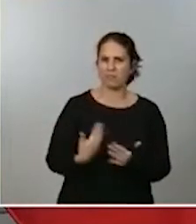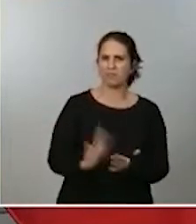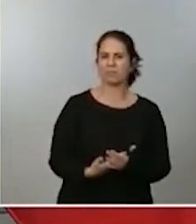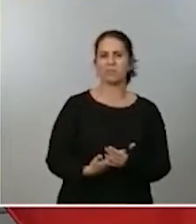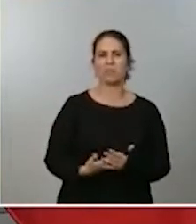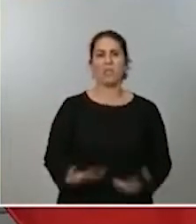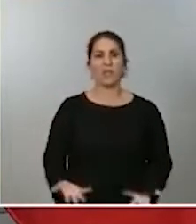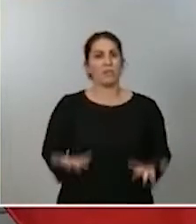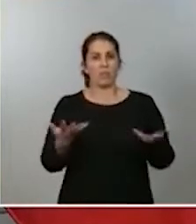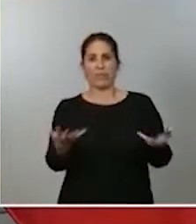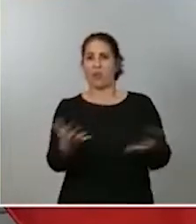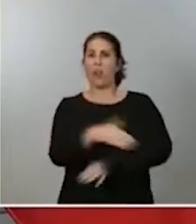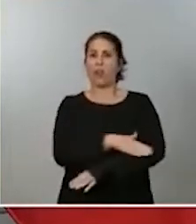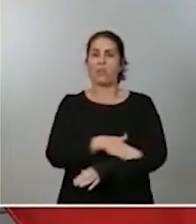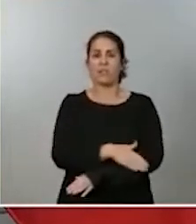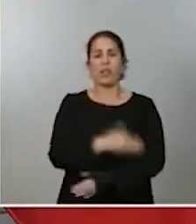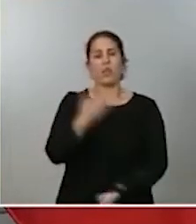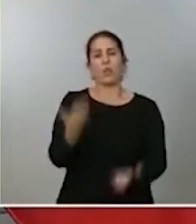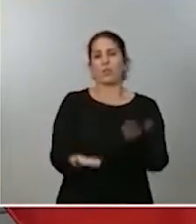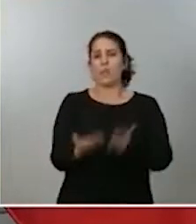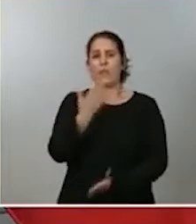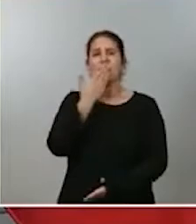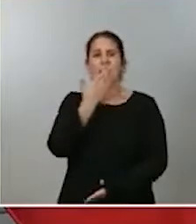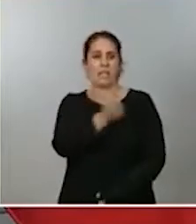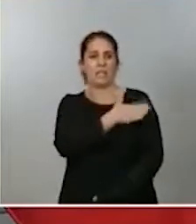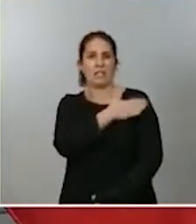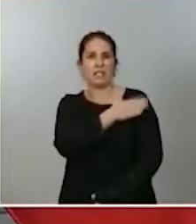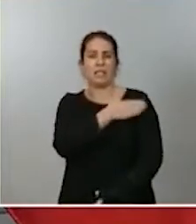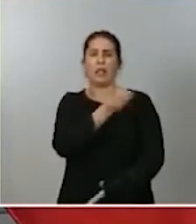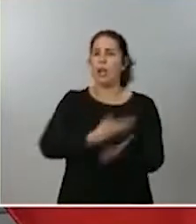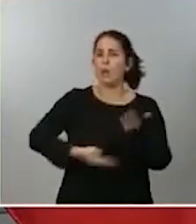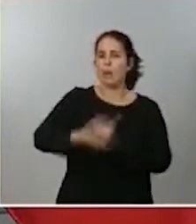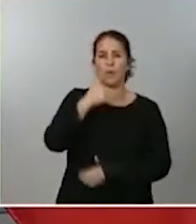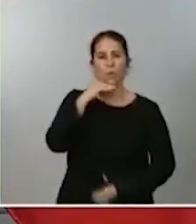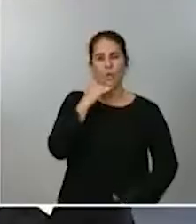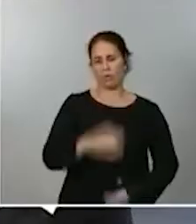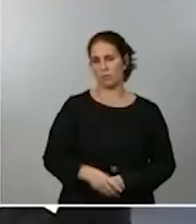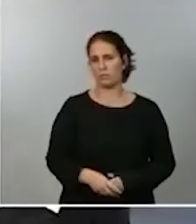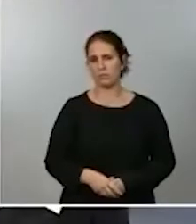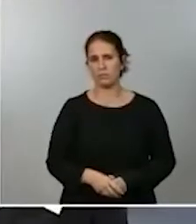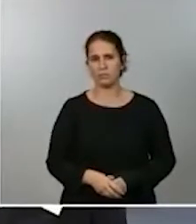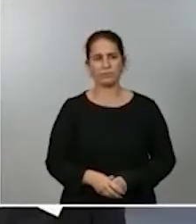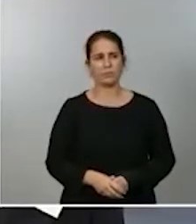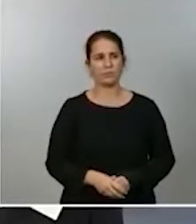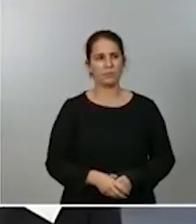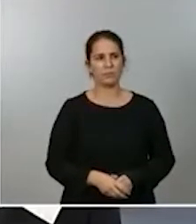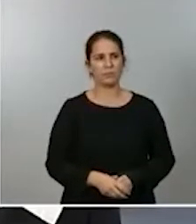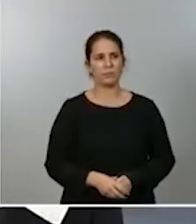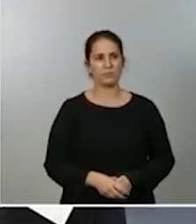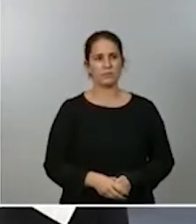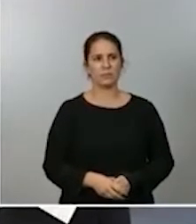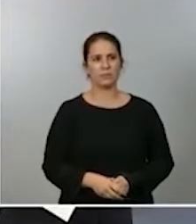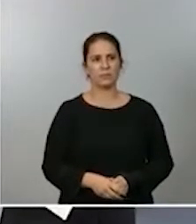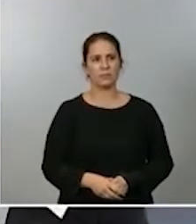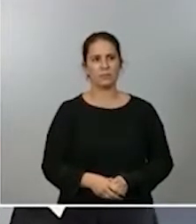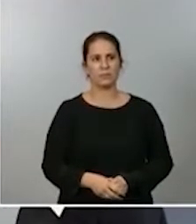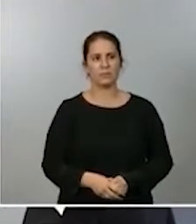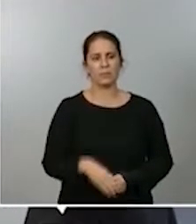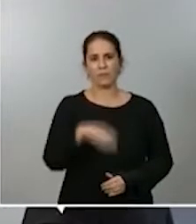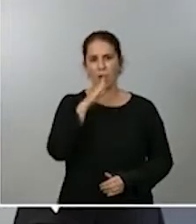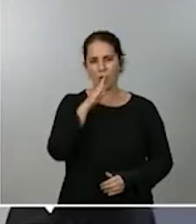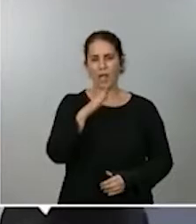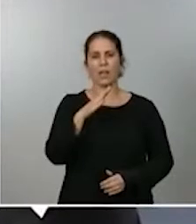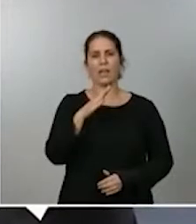de la Administración de Justicia para cualquier colaboración que se estime oportuna. Alberto Prieto, del Español.